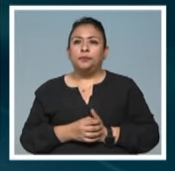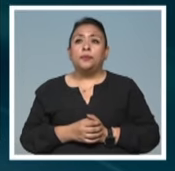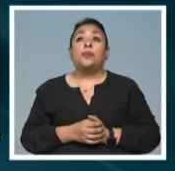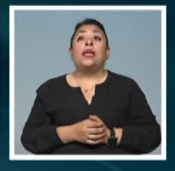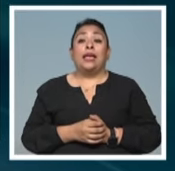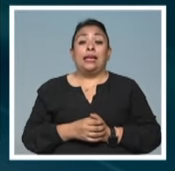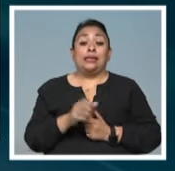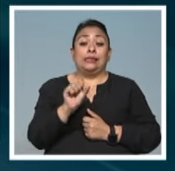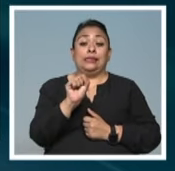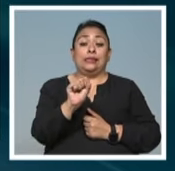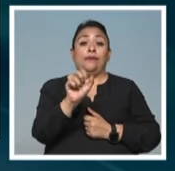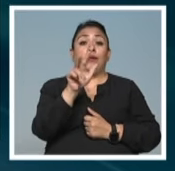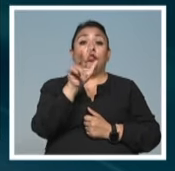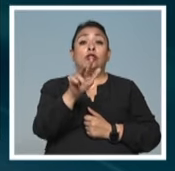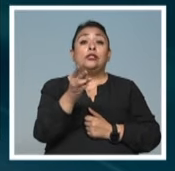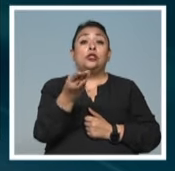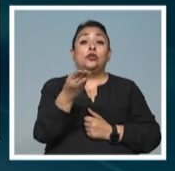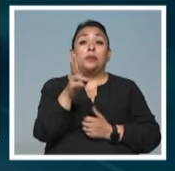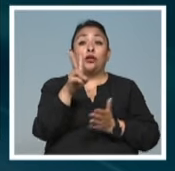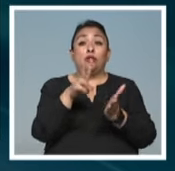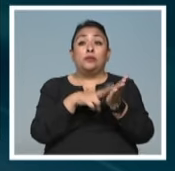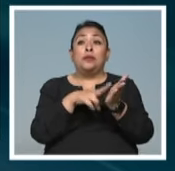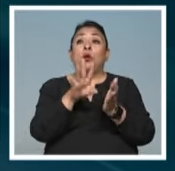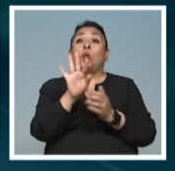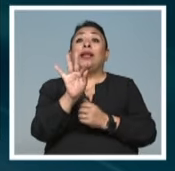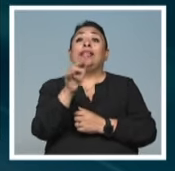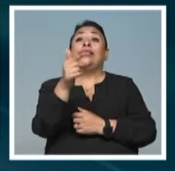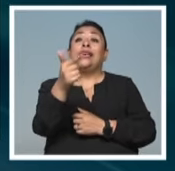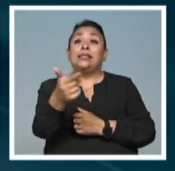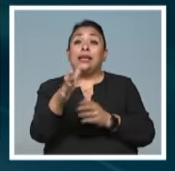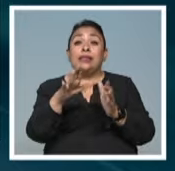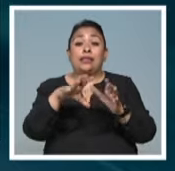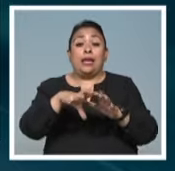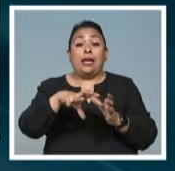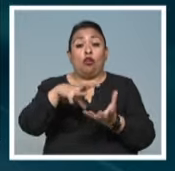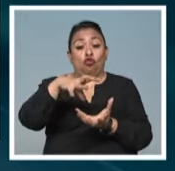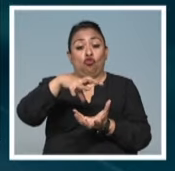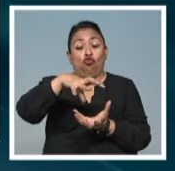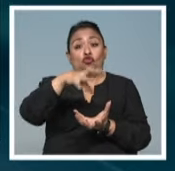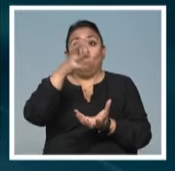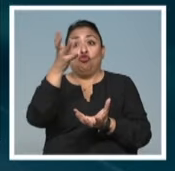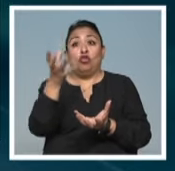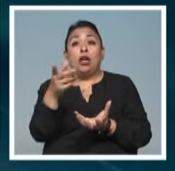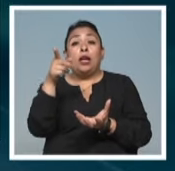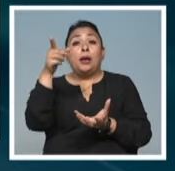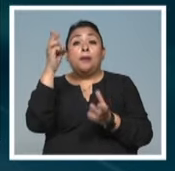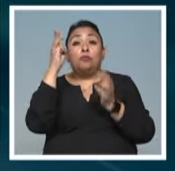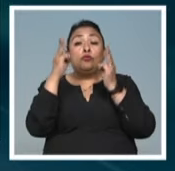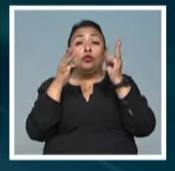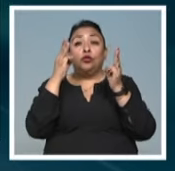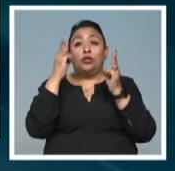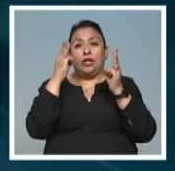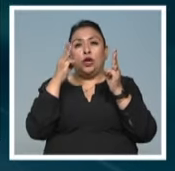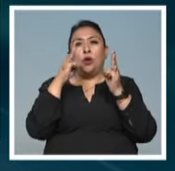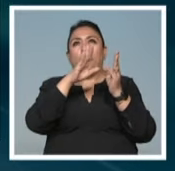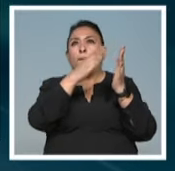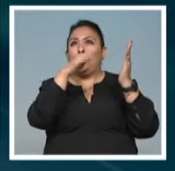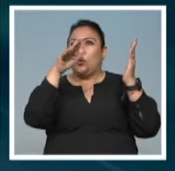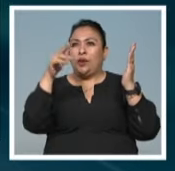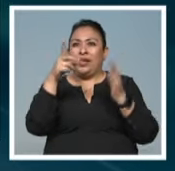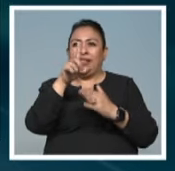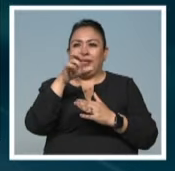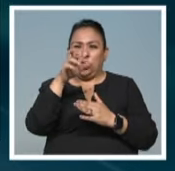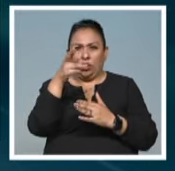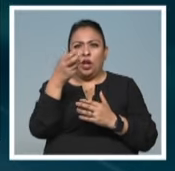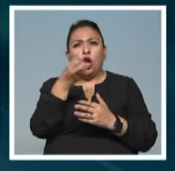Será el sábado 18 de mayo del 2047 que se abra la cápsula del tiempo que el Museo Mural Diego Rivera organizó